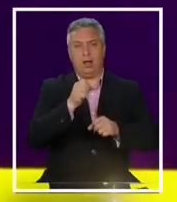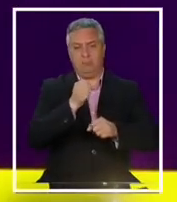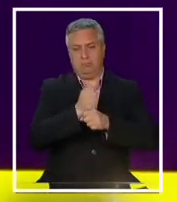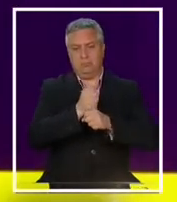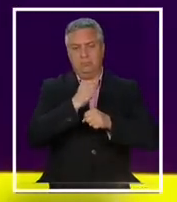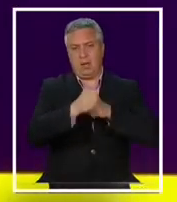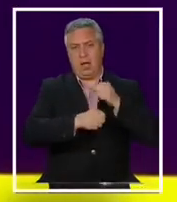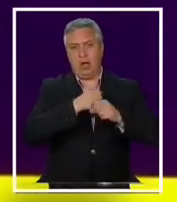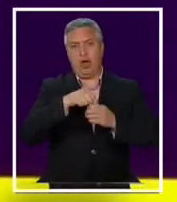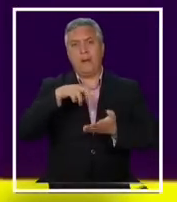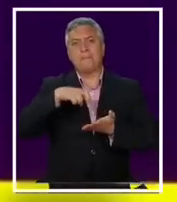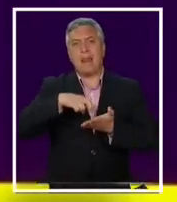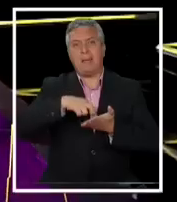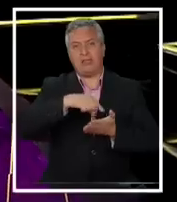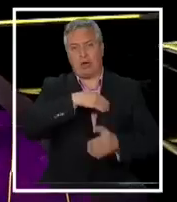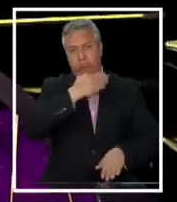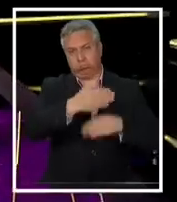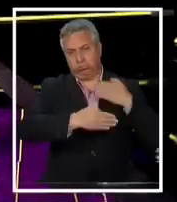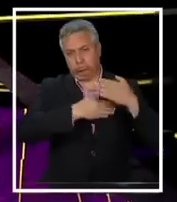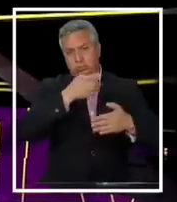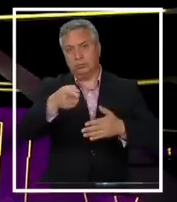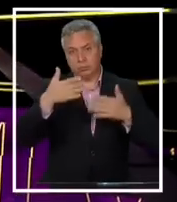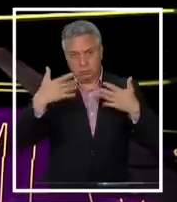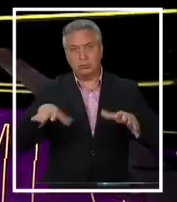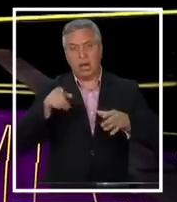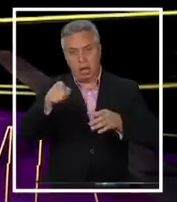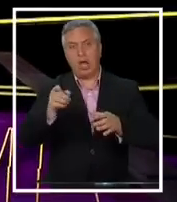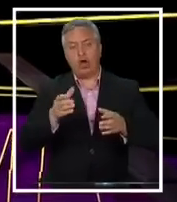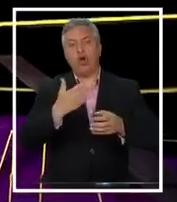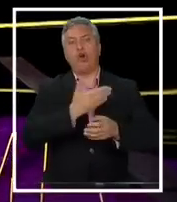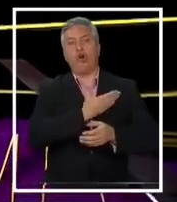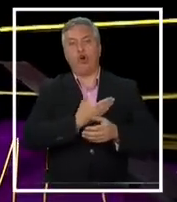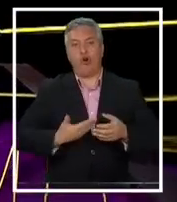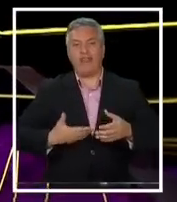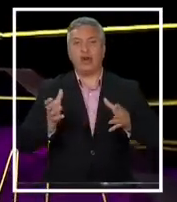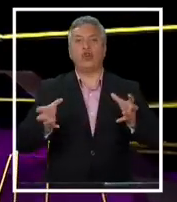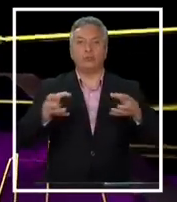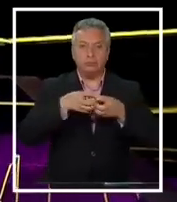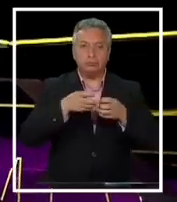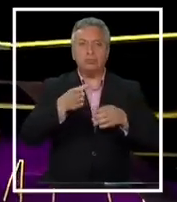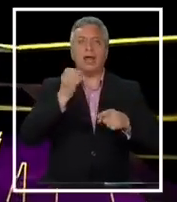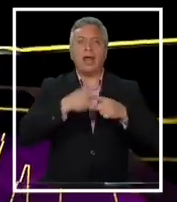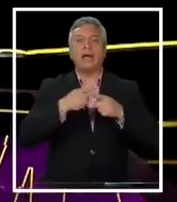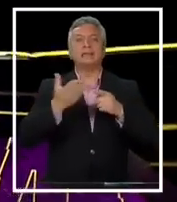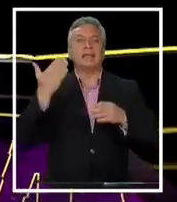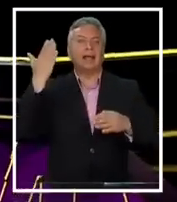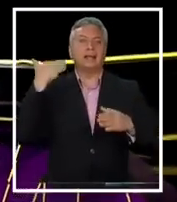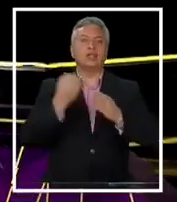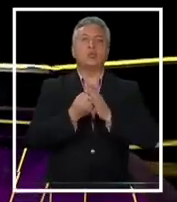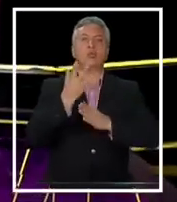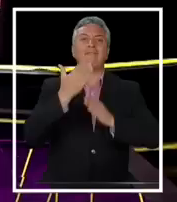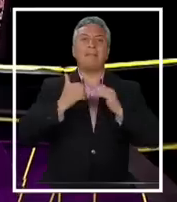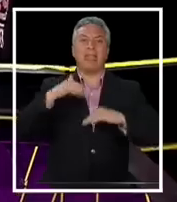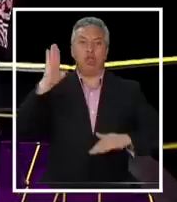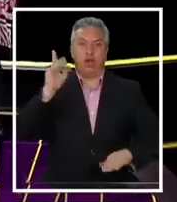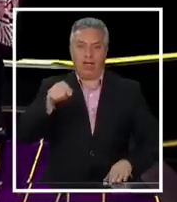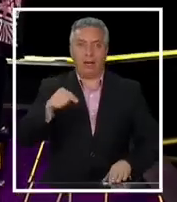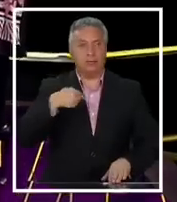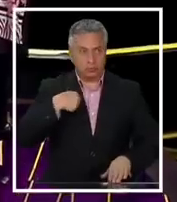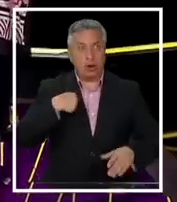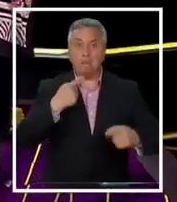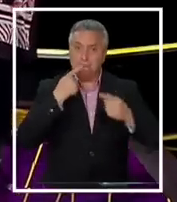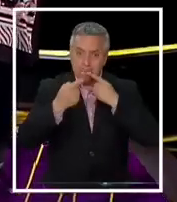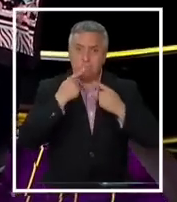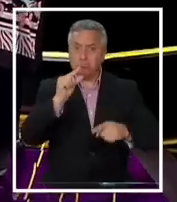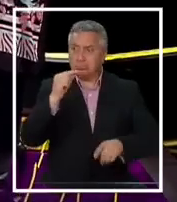ha sido parte de los gobiernos de la concertación, de la ex nueva mayoría. Y no lo, incluso lo hablé con ella